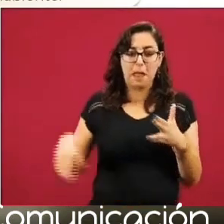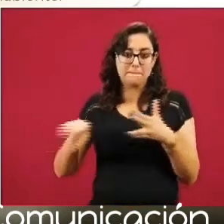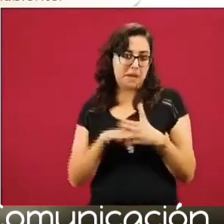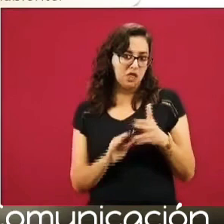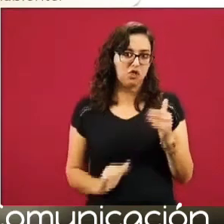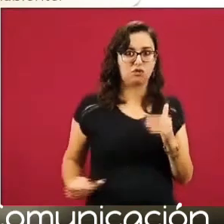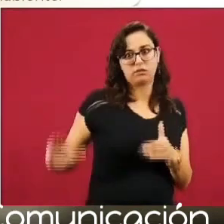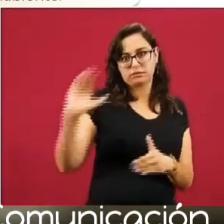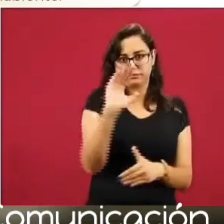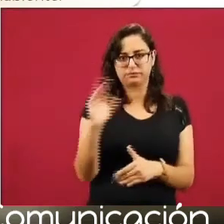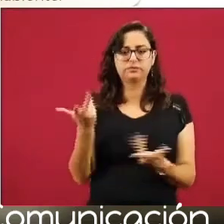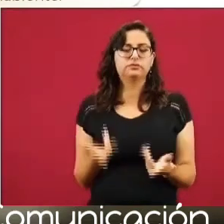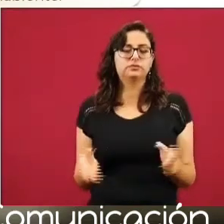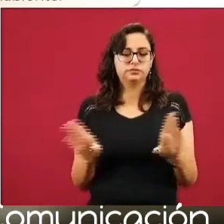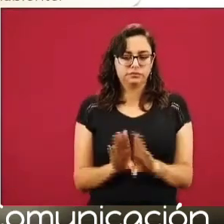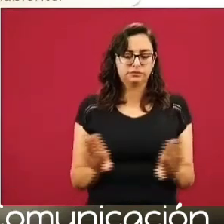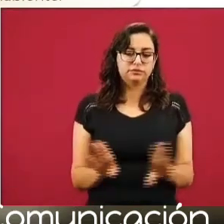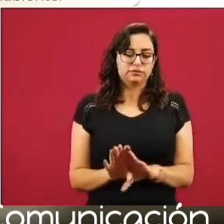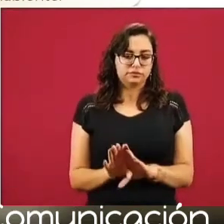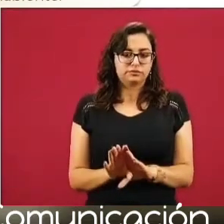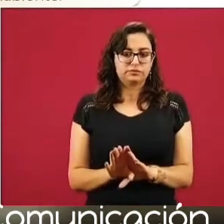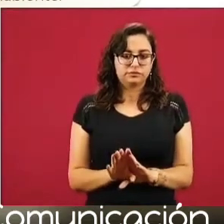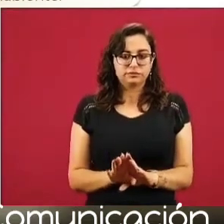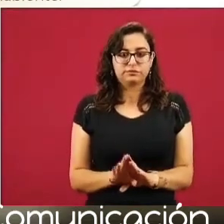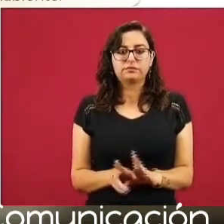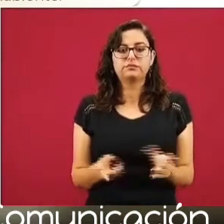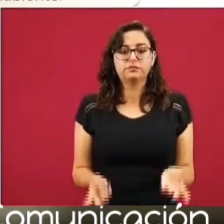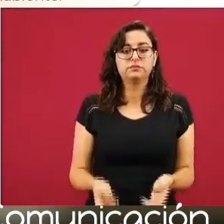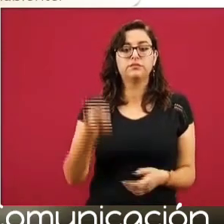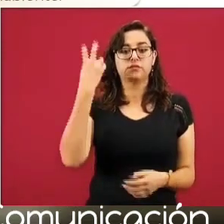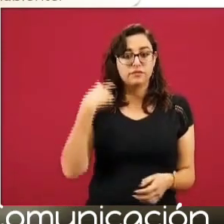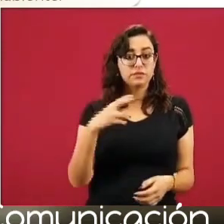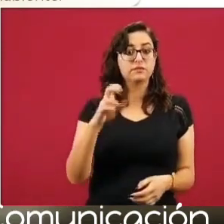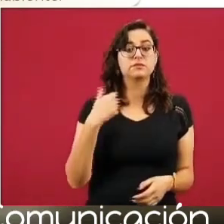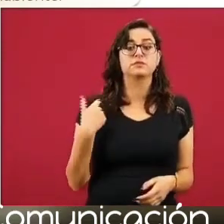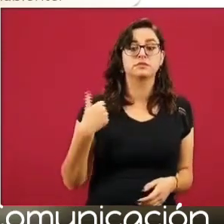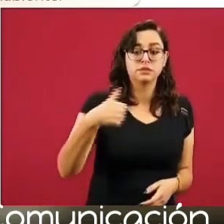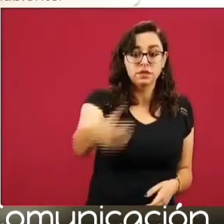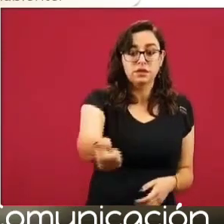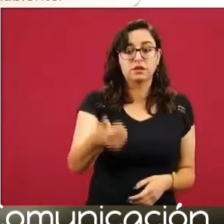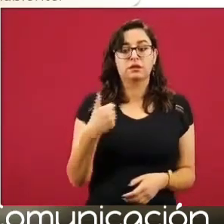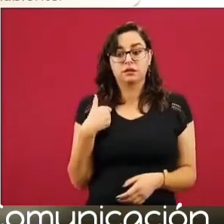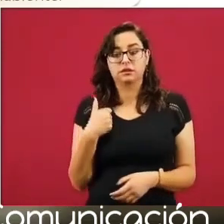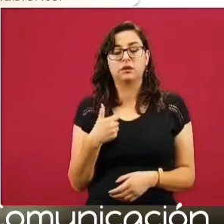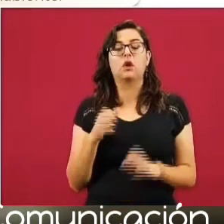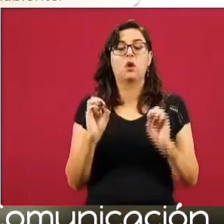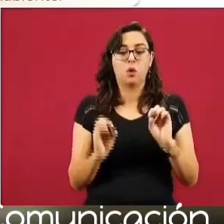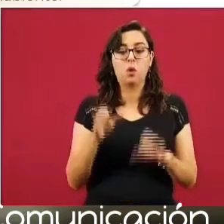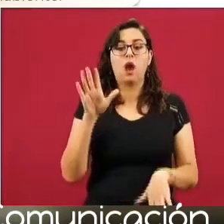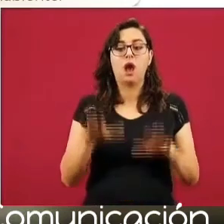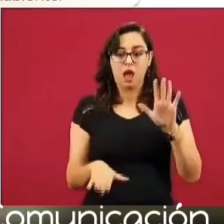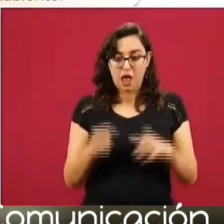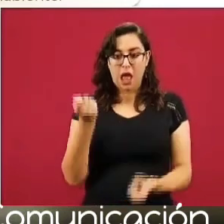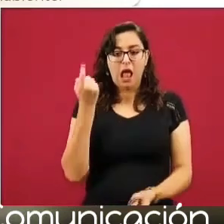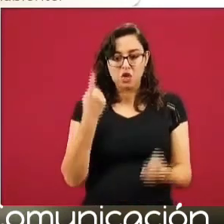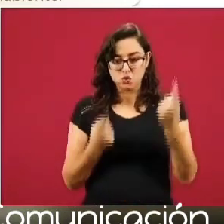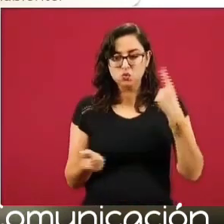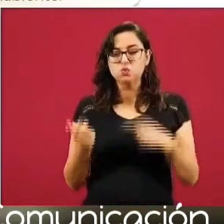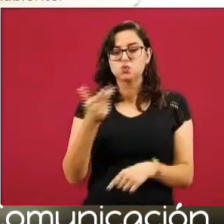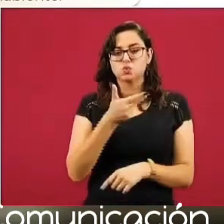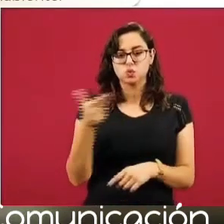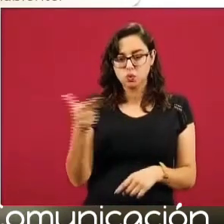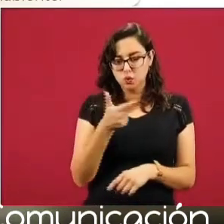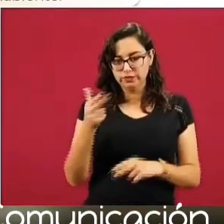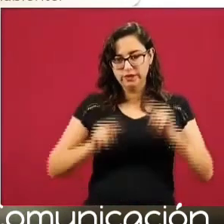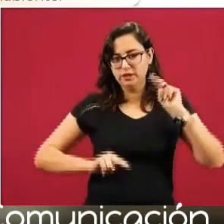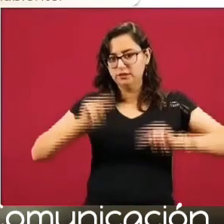¿En qué varía esto? Que son viajes de ida y vuelta, o ya que incluyen pernoctas, y ya lo que va variando es el tipo de hotel